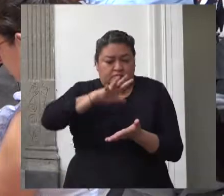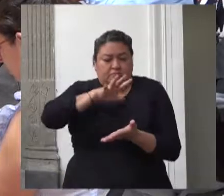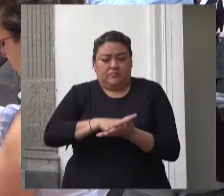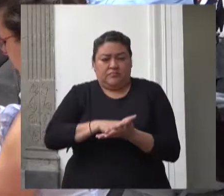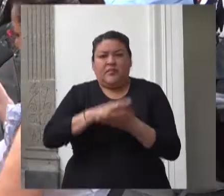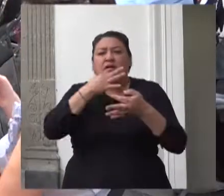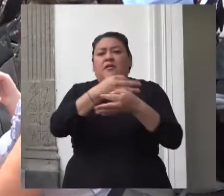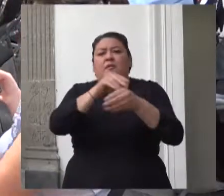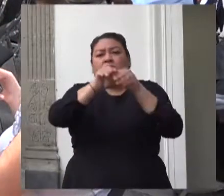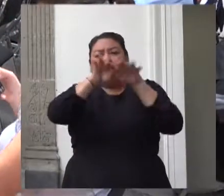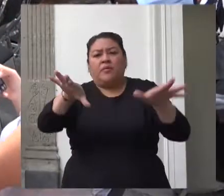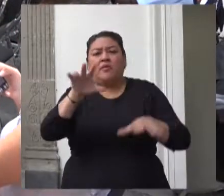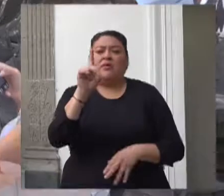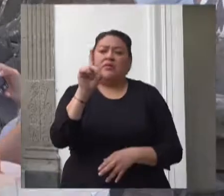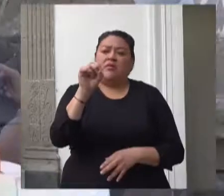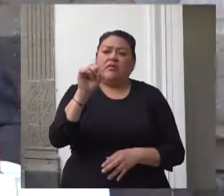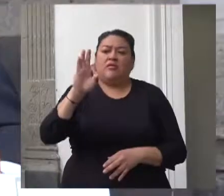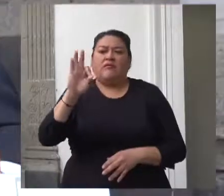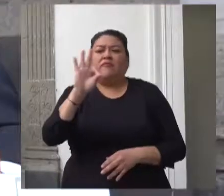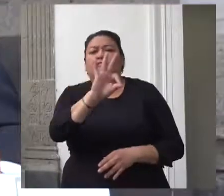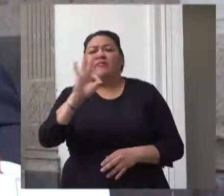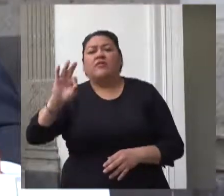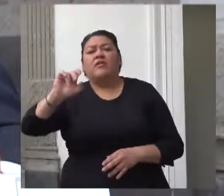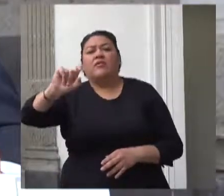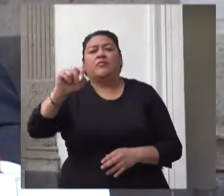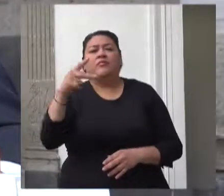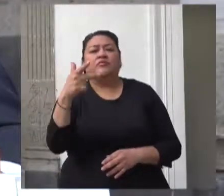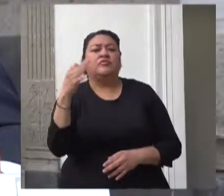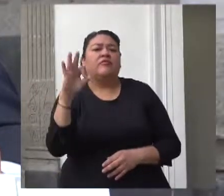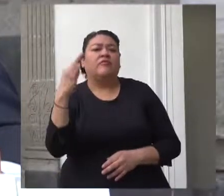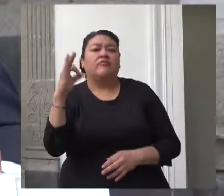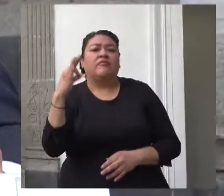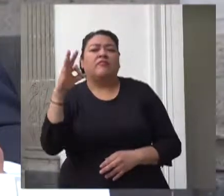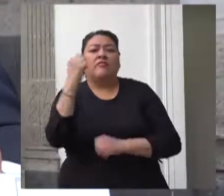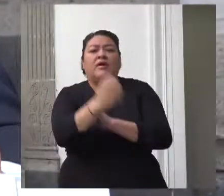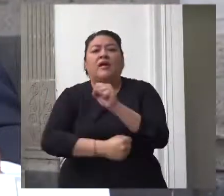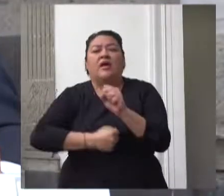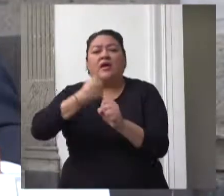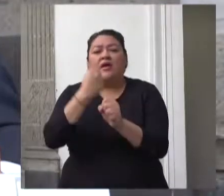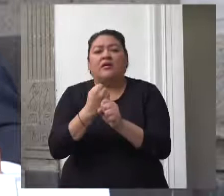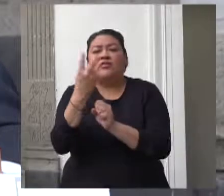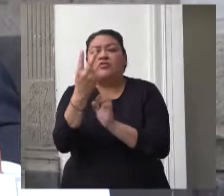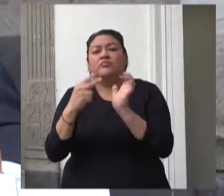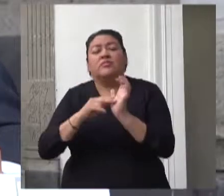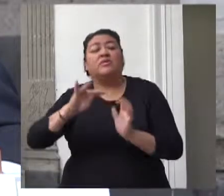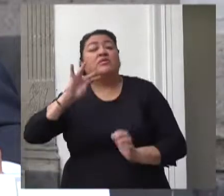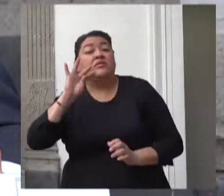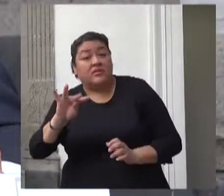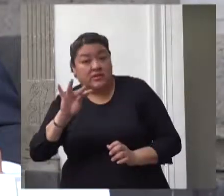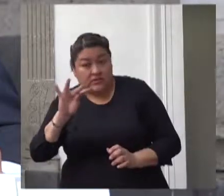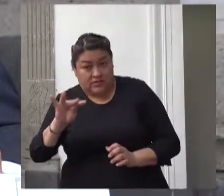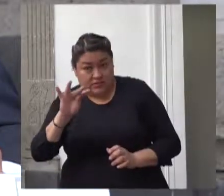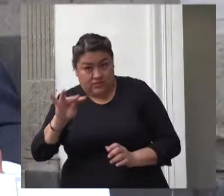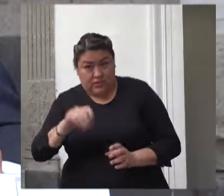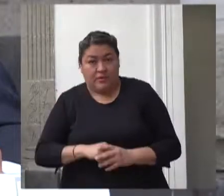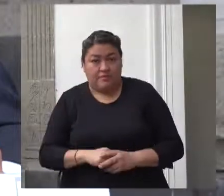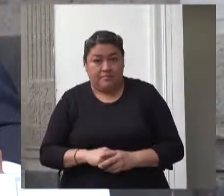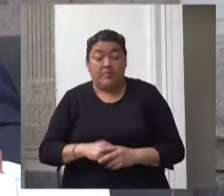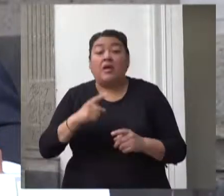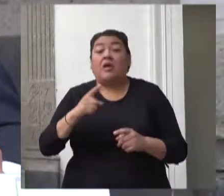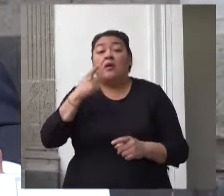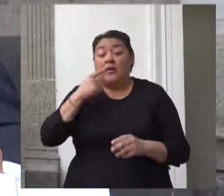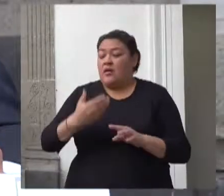oficial de la federación el 28 de febrero de 2019 y se abrogaron las del